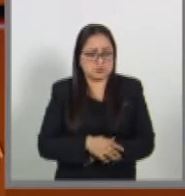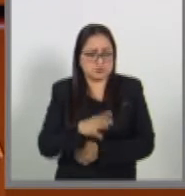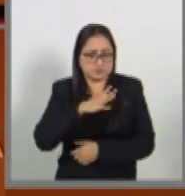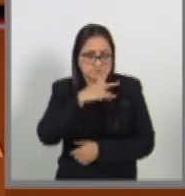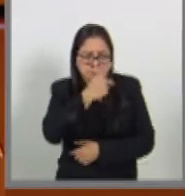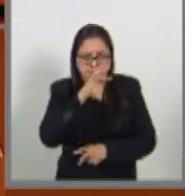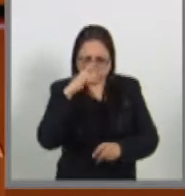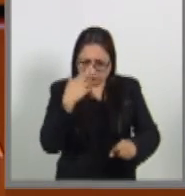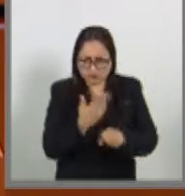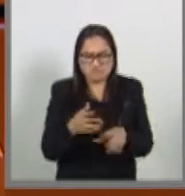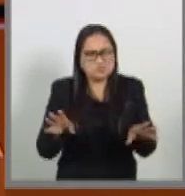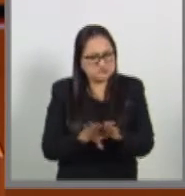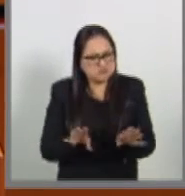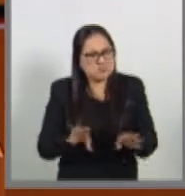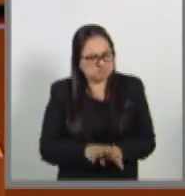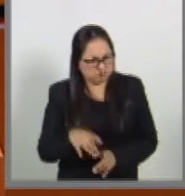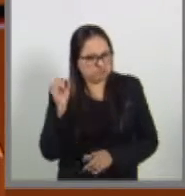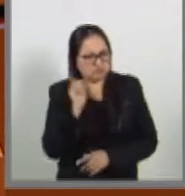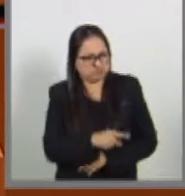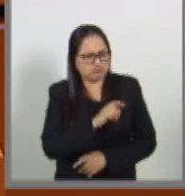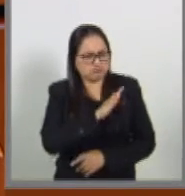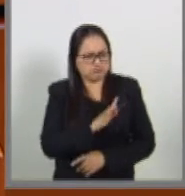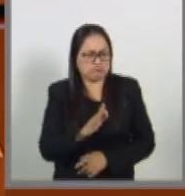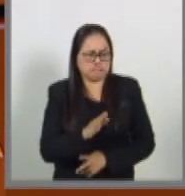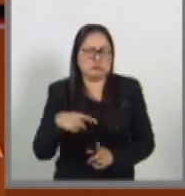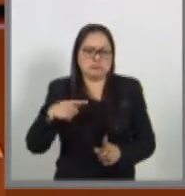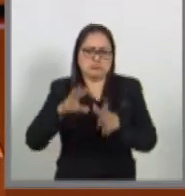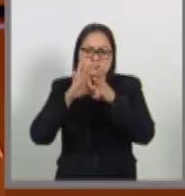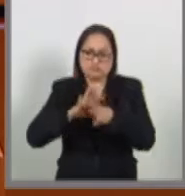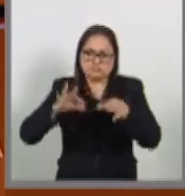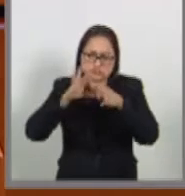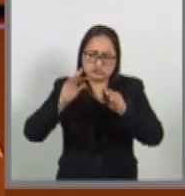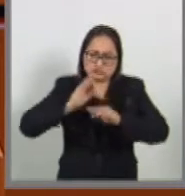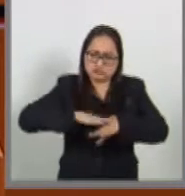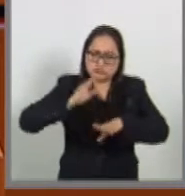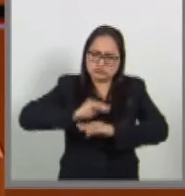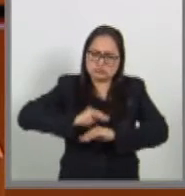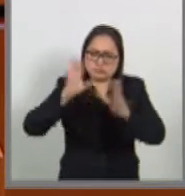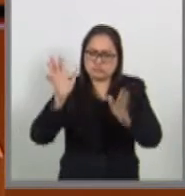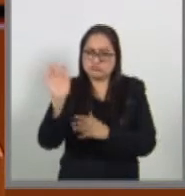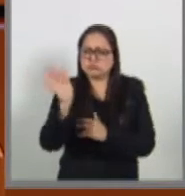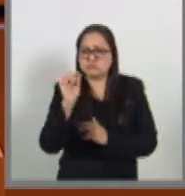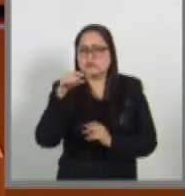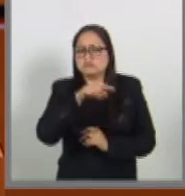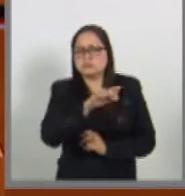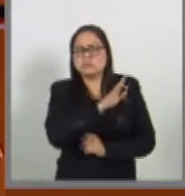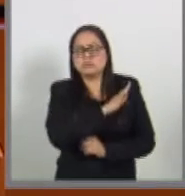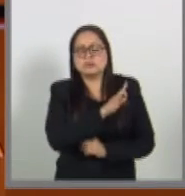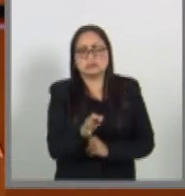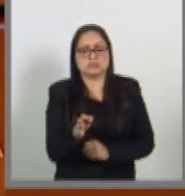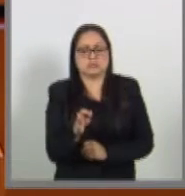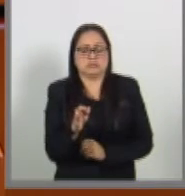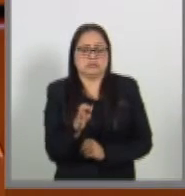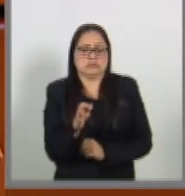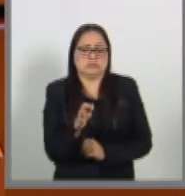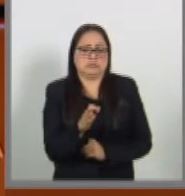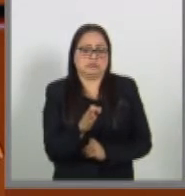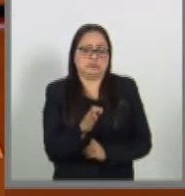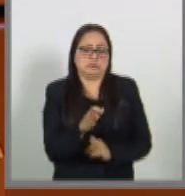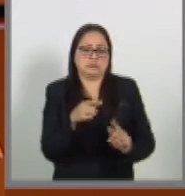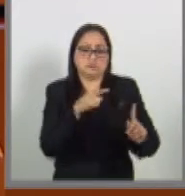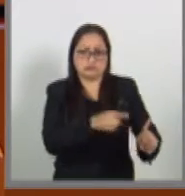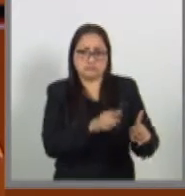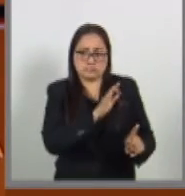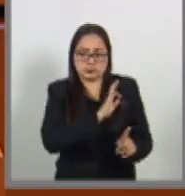enfrentan y puntualizar cuáles pueden ser las situaciones en donde las expongan